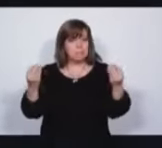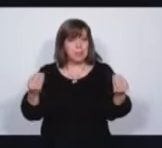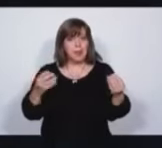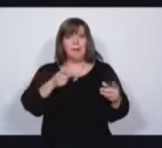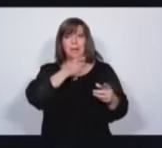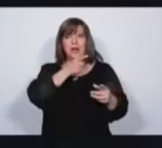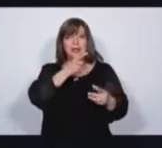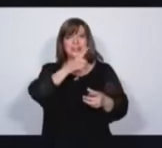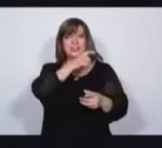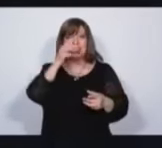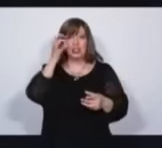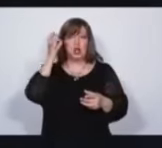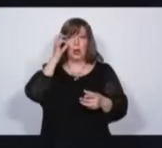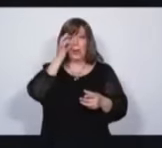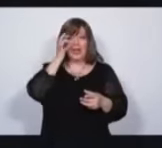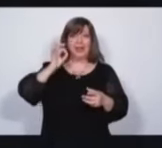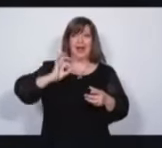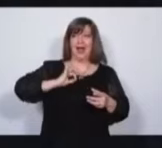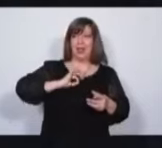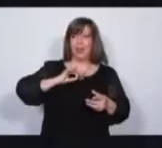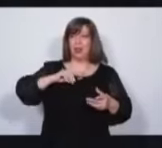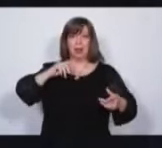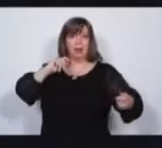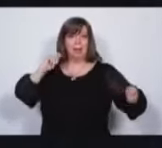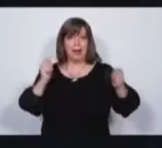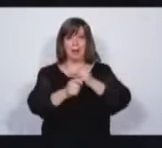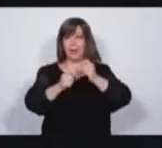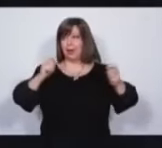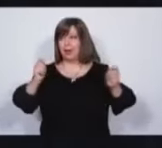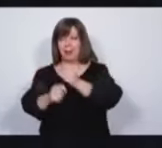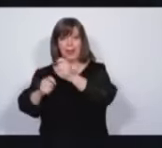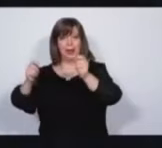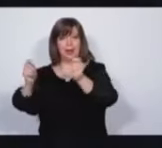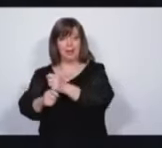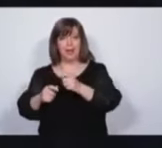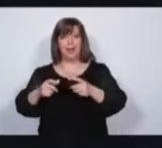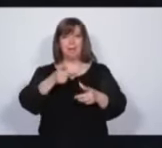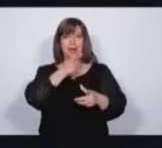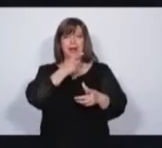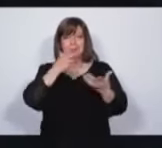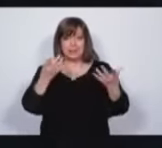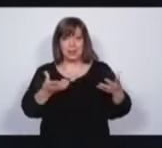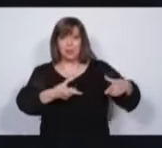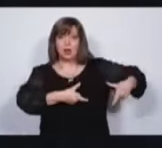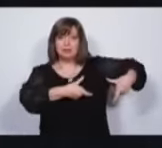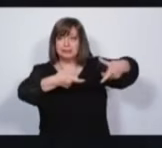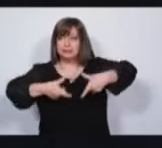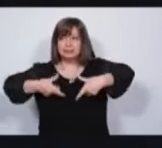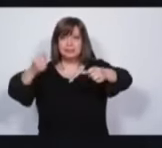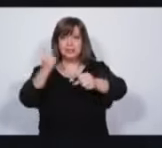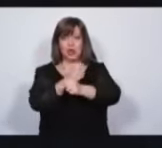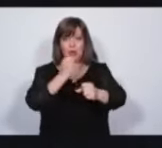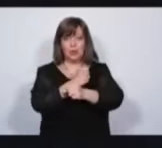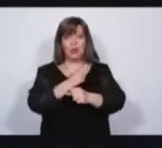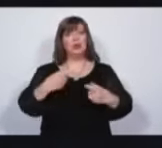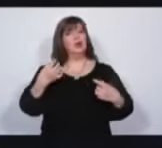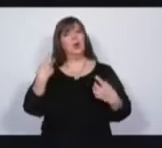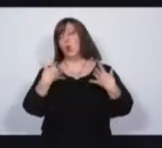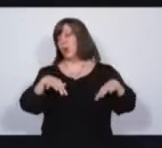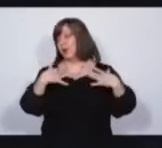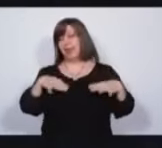120 años poder renovar lo que hoy ya está vetusto. Necesitamos urgente un acuerdo